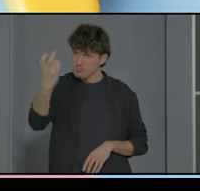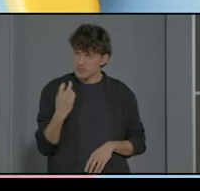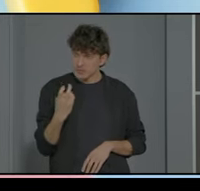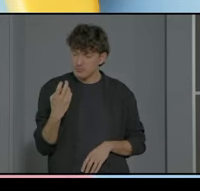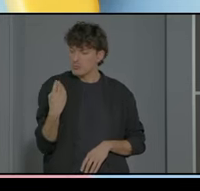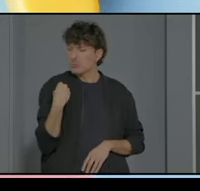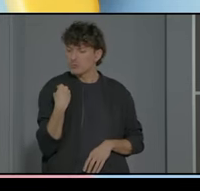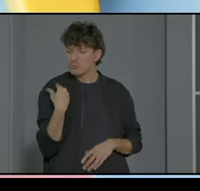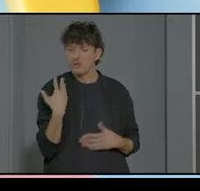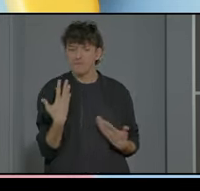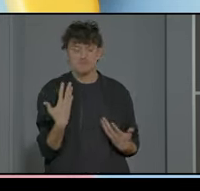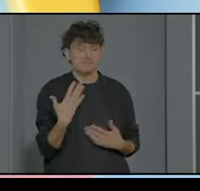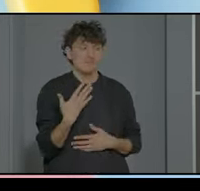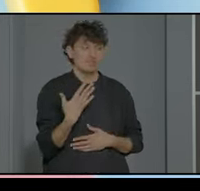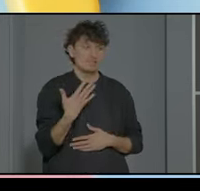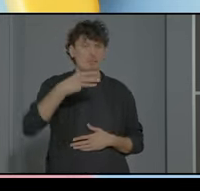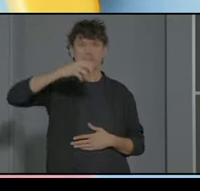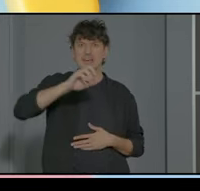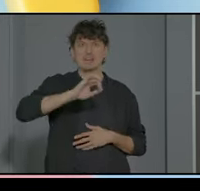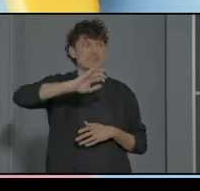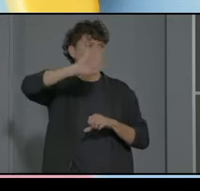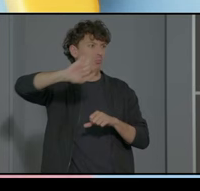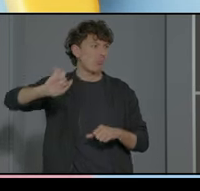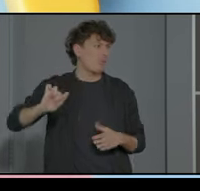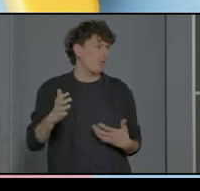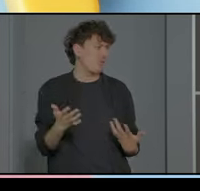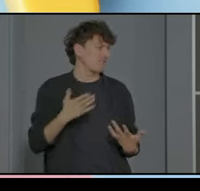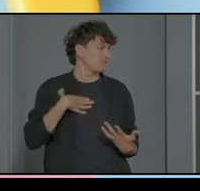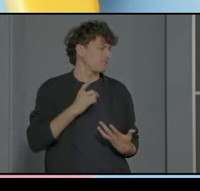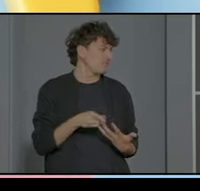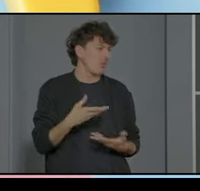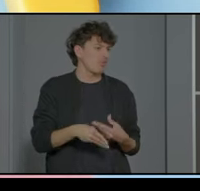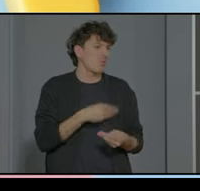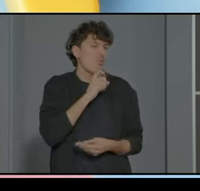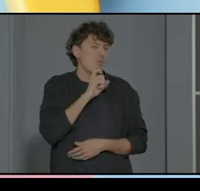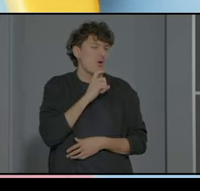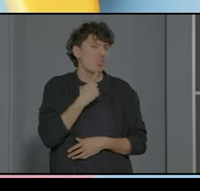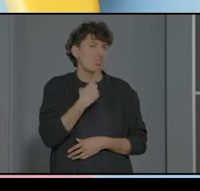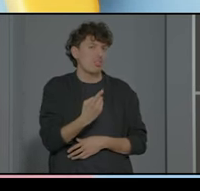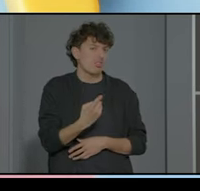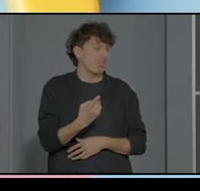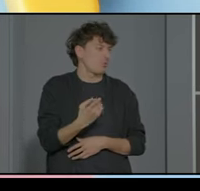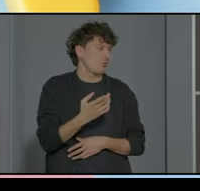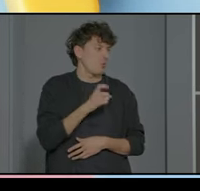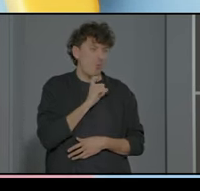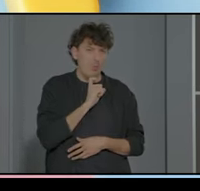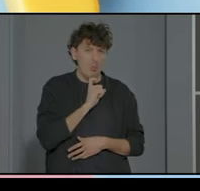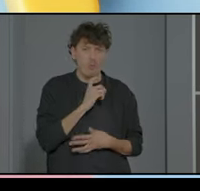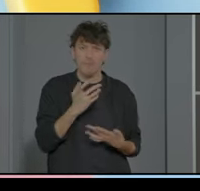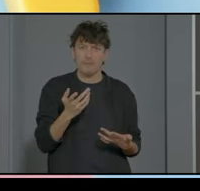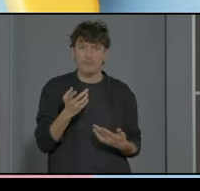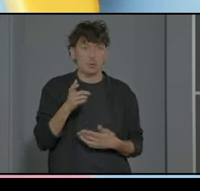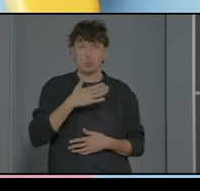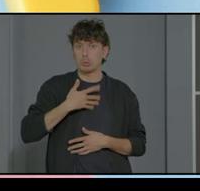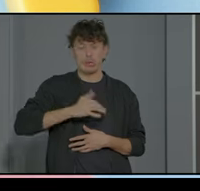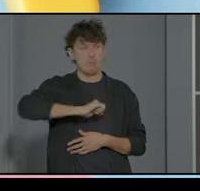podemos hacer para que Marina no borre la pizarra porque obviamente ella no lo hace por fastidiarnos sino porque ella como hoy se imagináis es una persona con